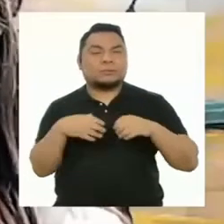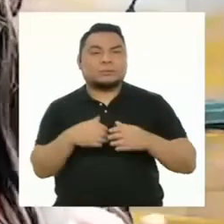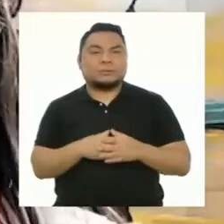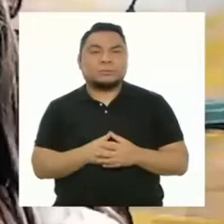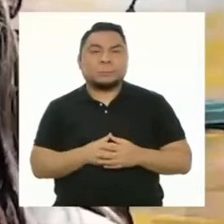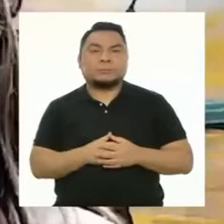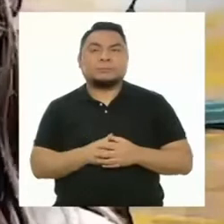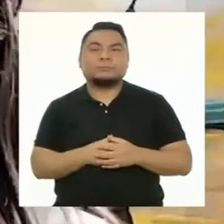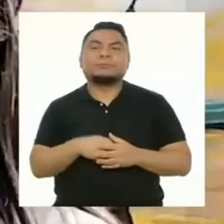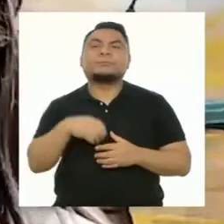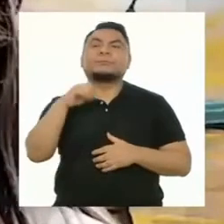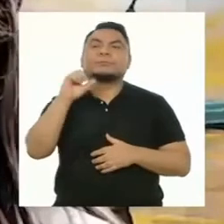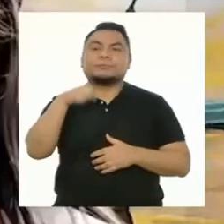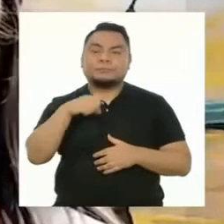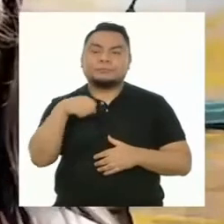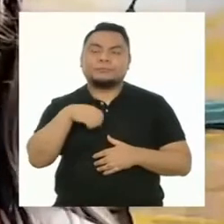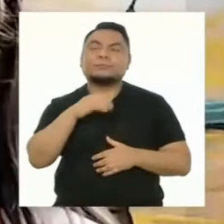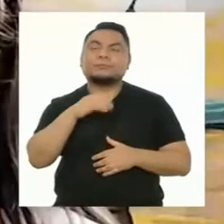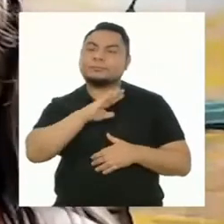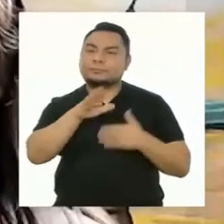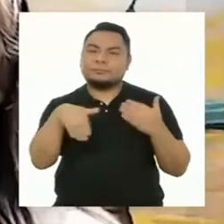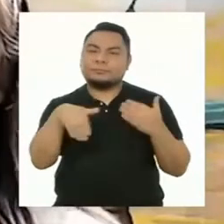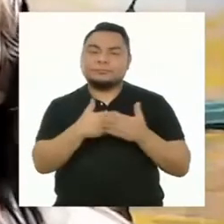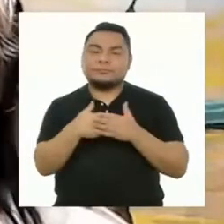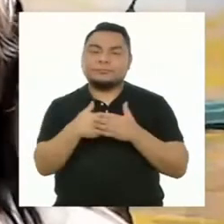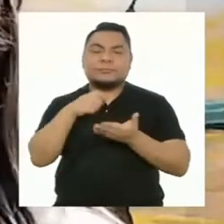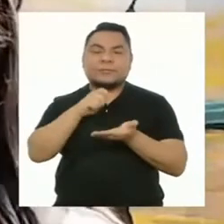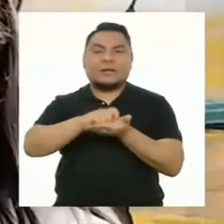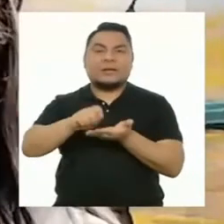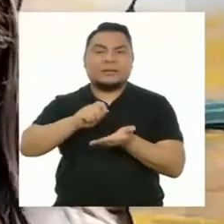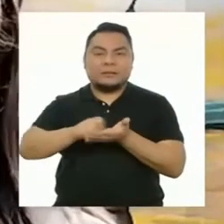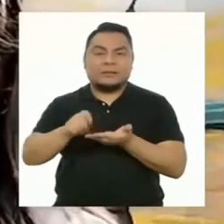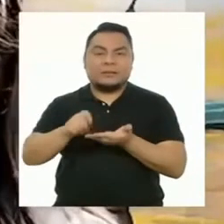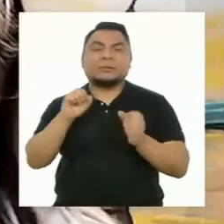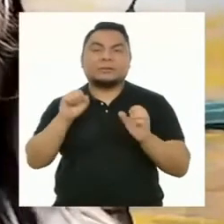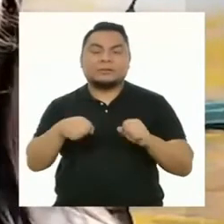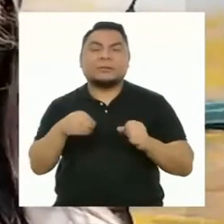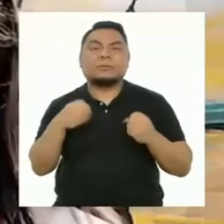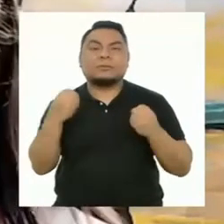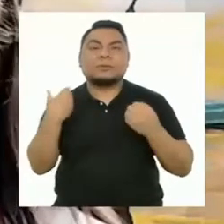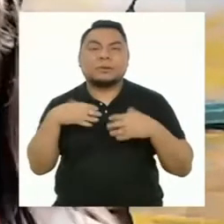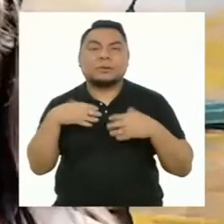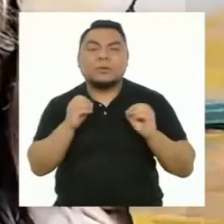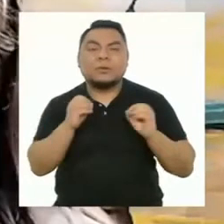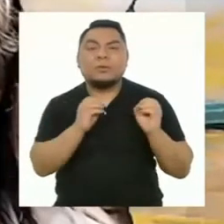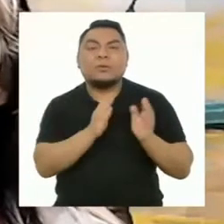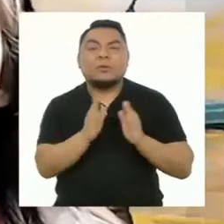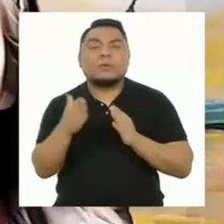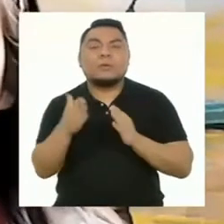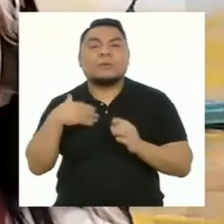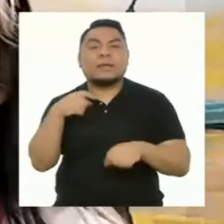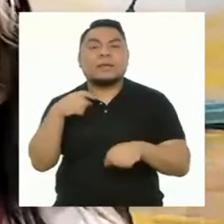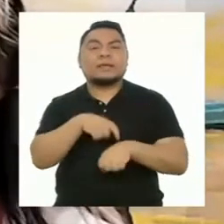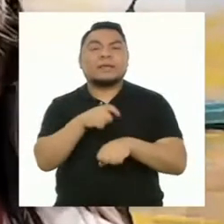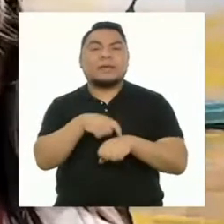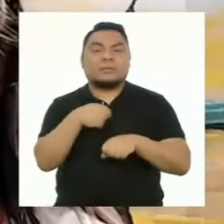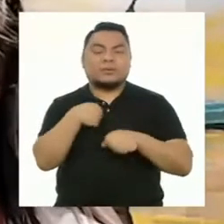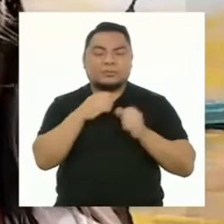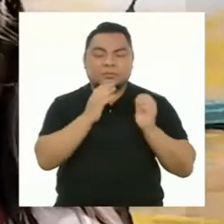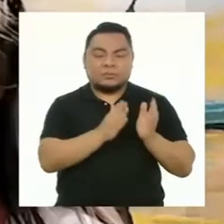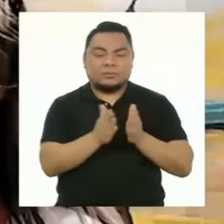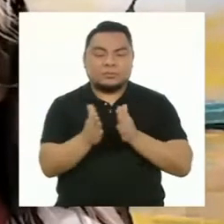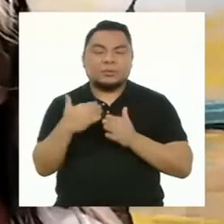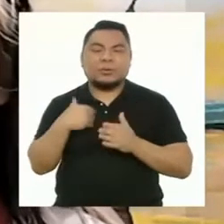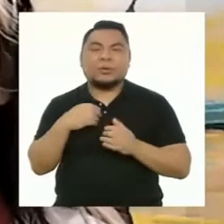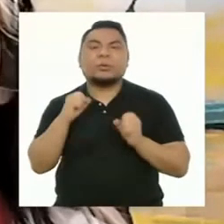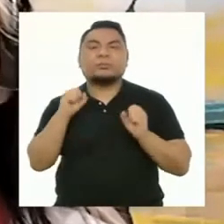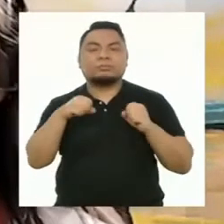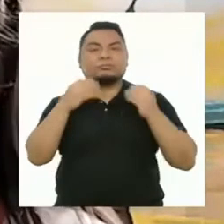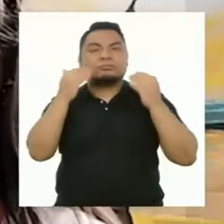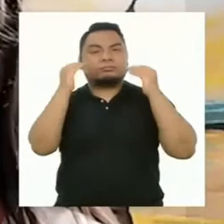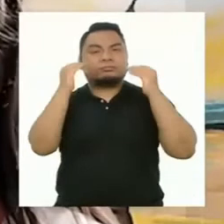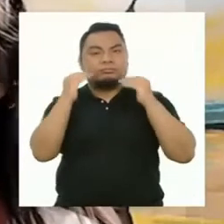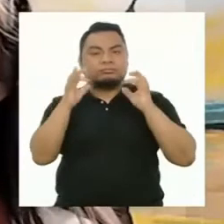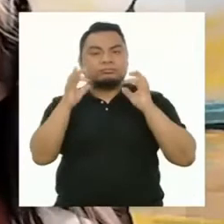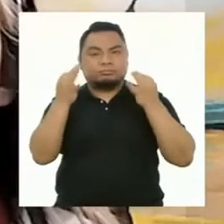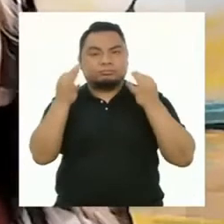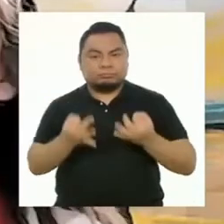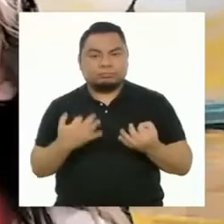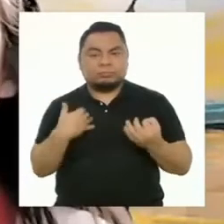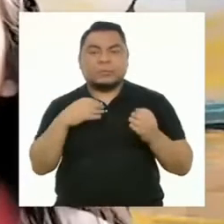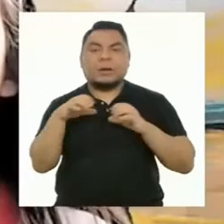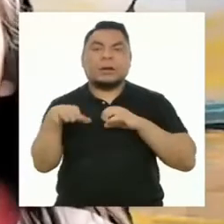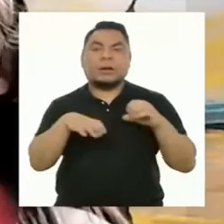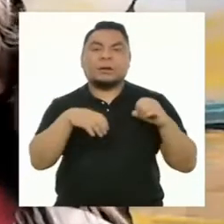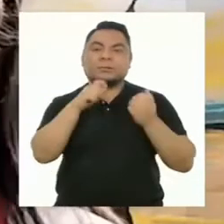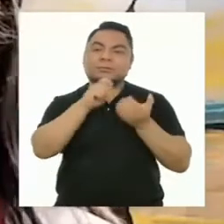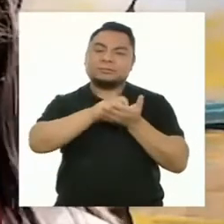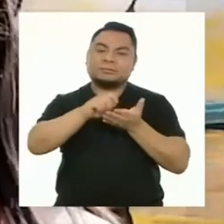cumplirlos? Sí he cumplido con mis retos, ya que he organizado mi tiempo, he tenido disciplina para poderlo